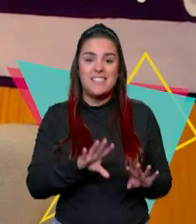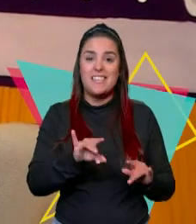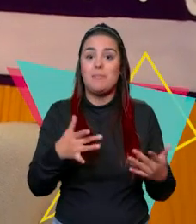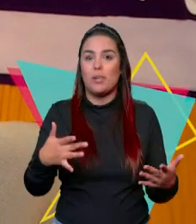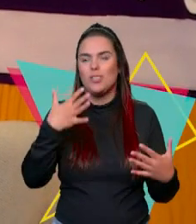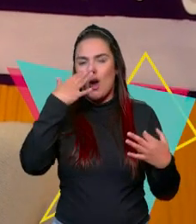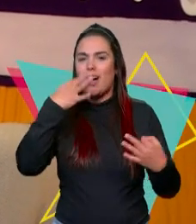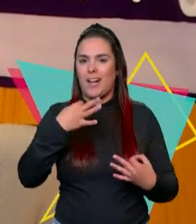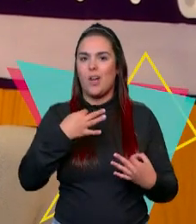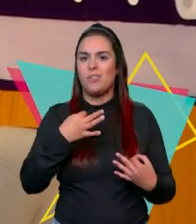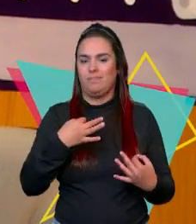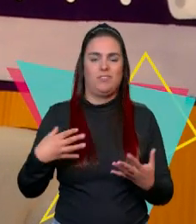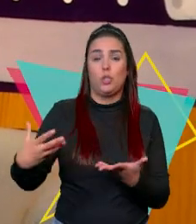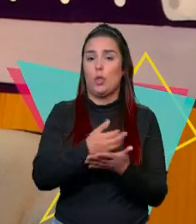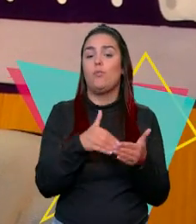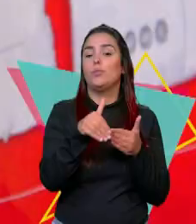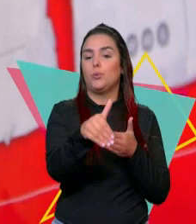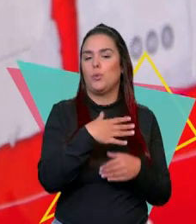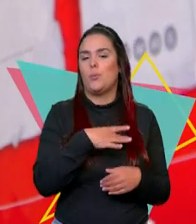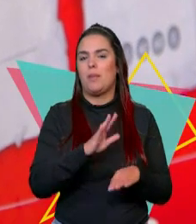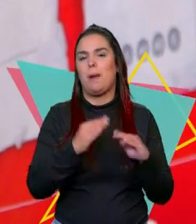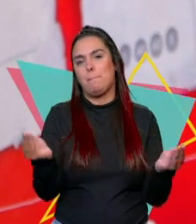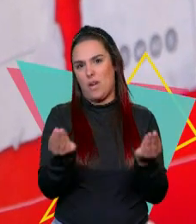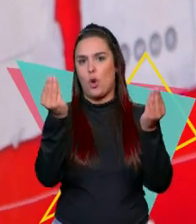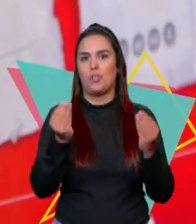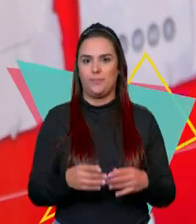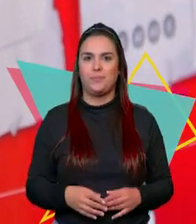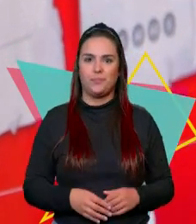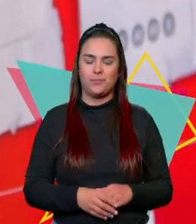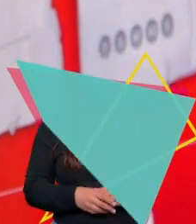quiero creer que todos podemos tener un futuro y mejorar.